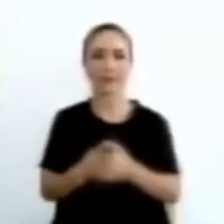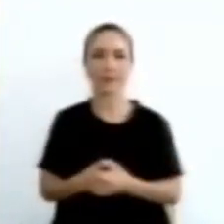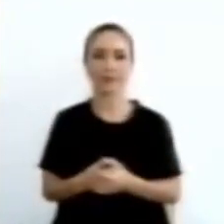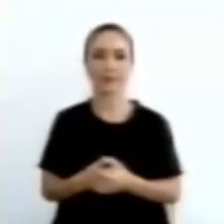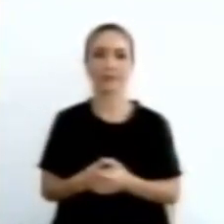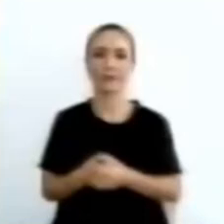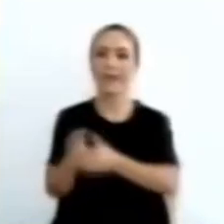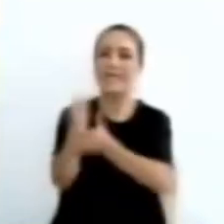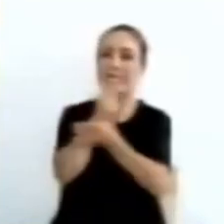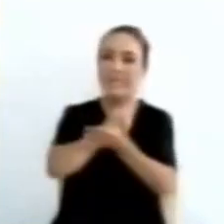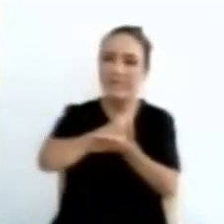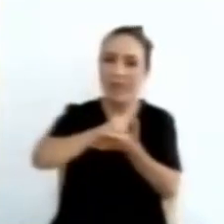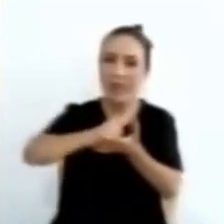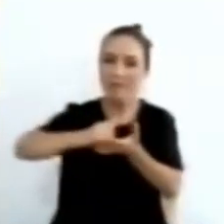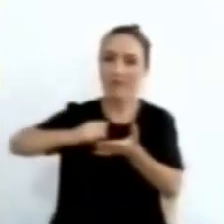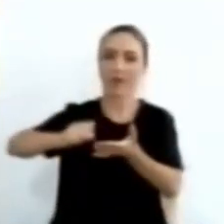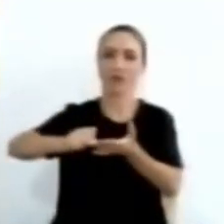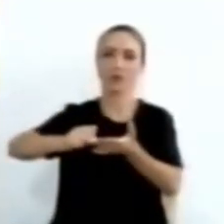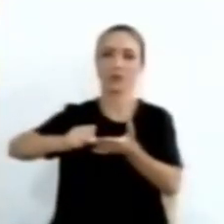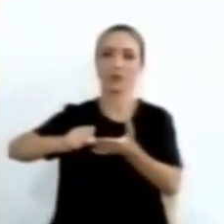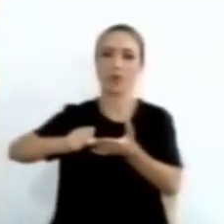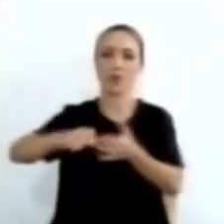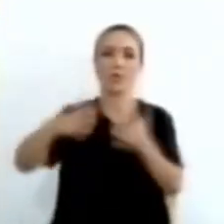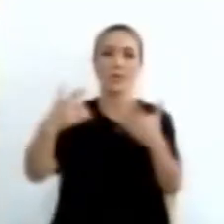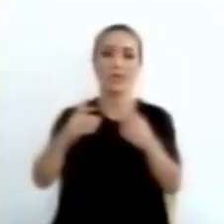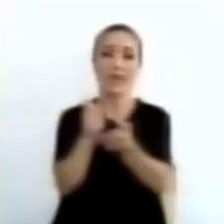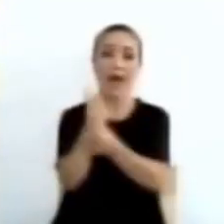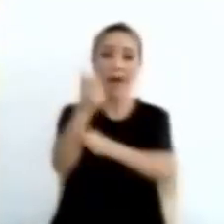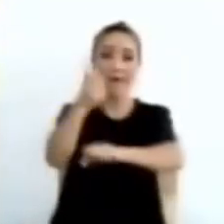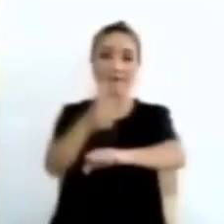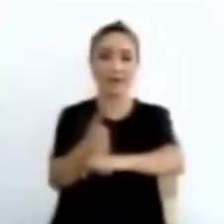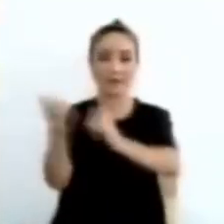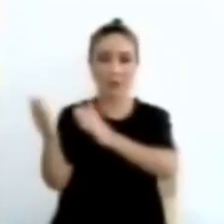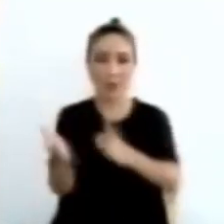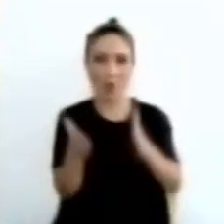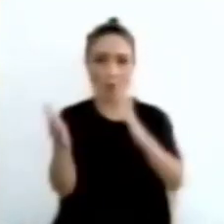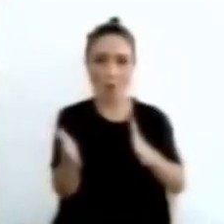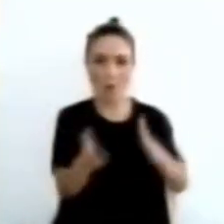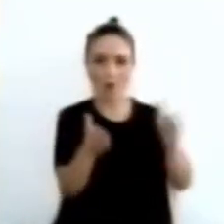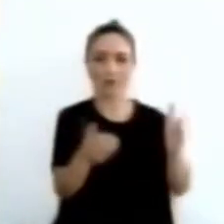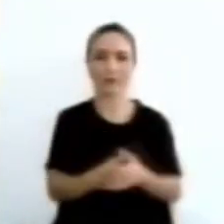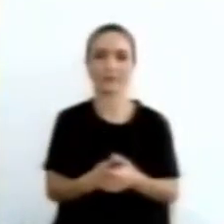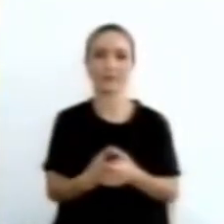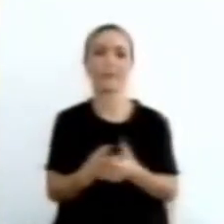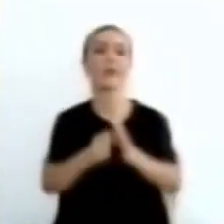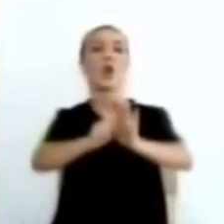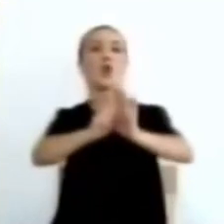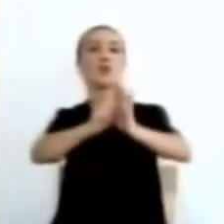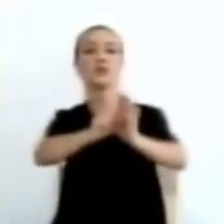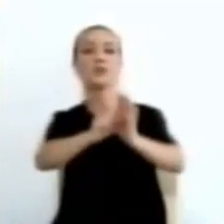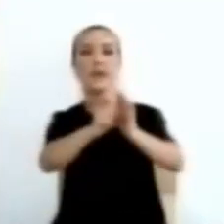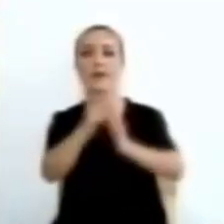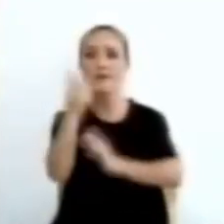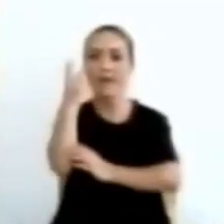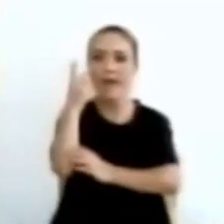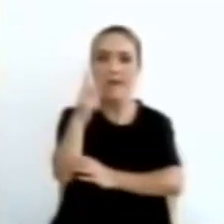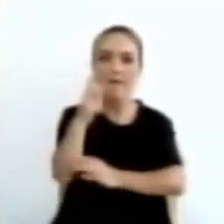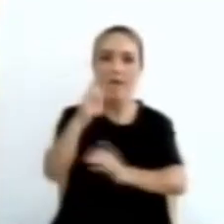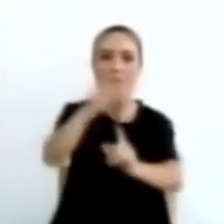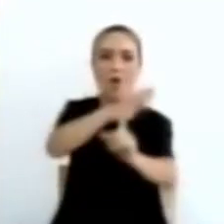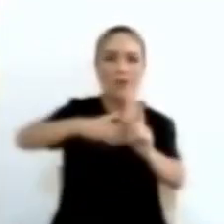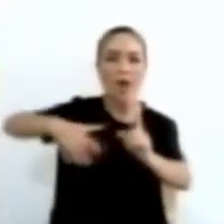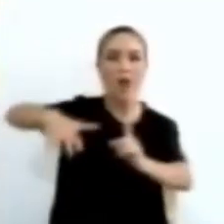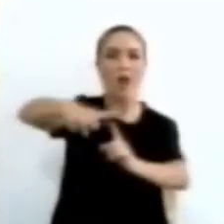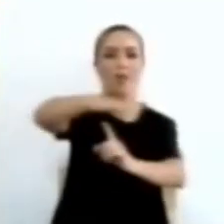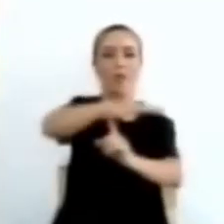santificación del orden establecido. Pues los signos que miramos a nuestro alrededor